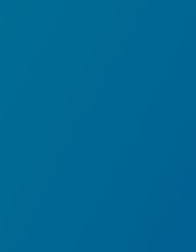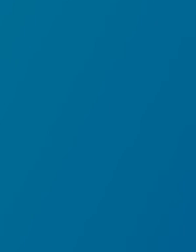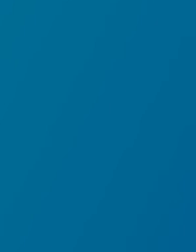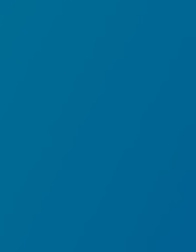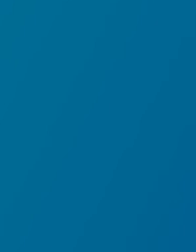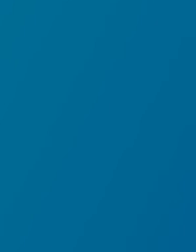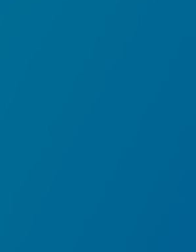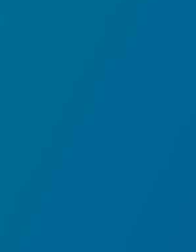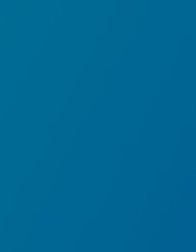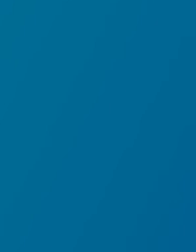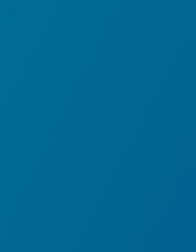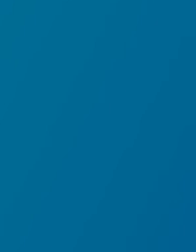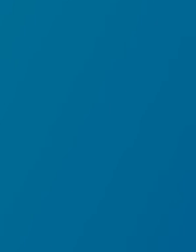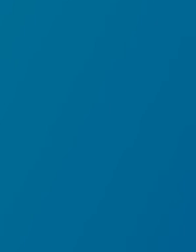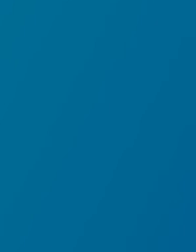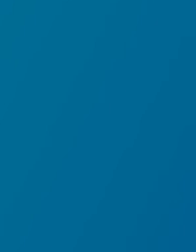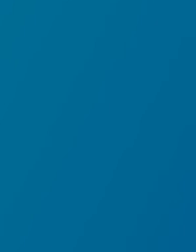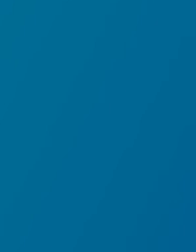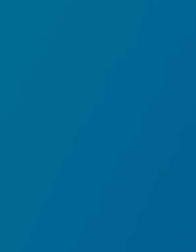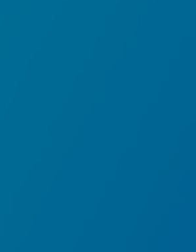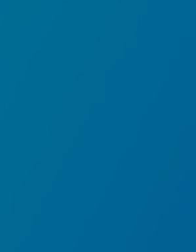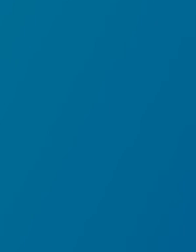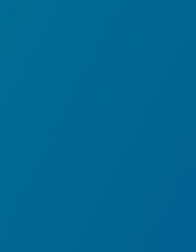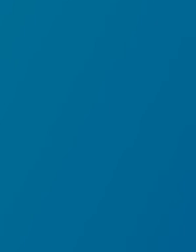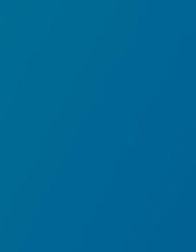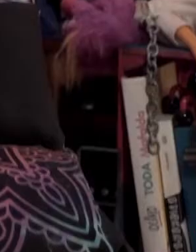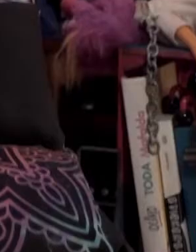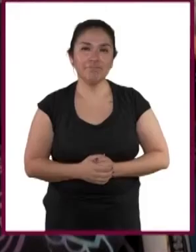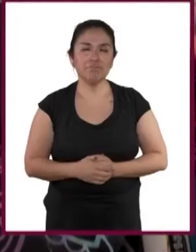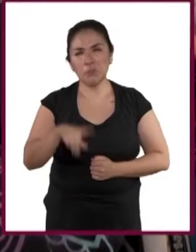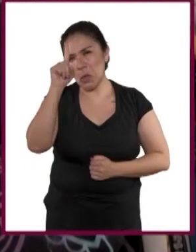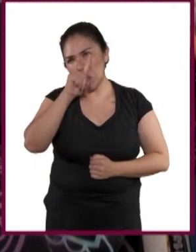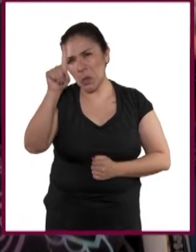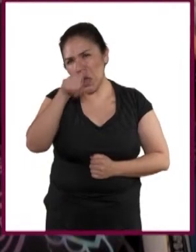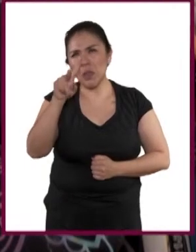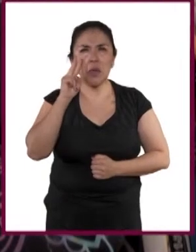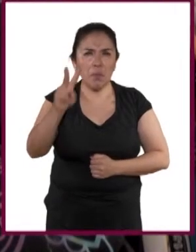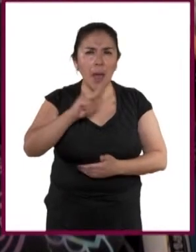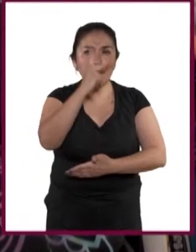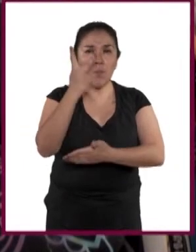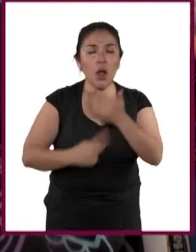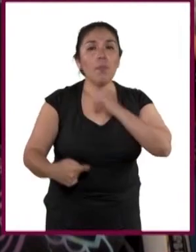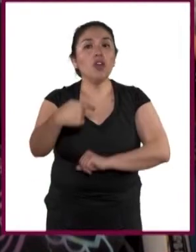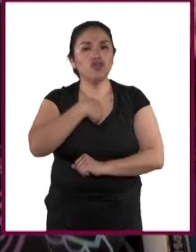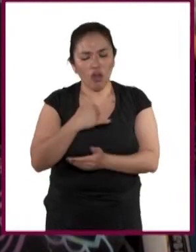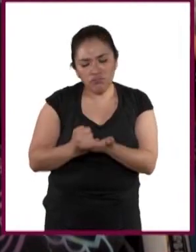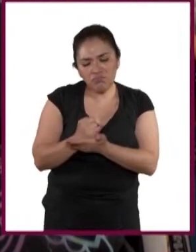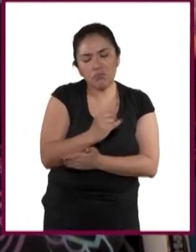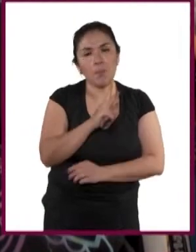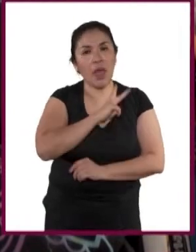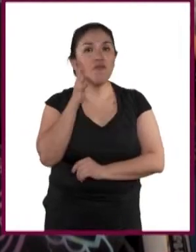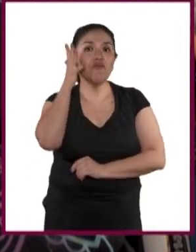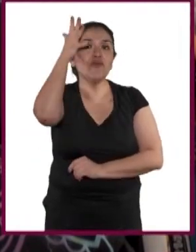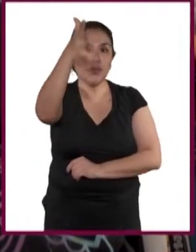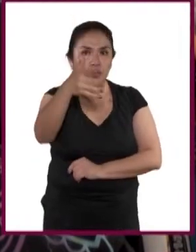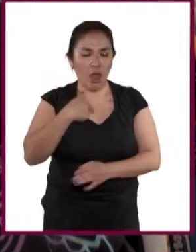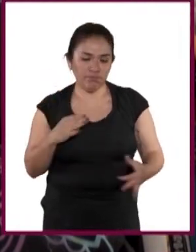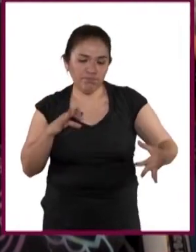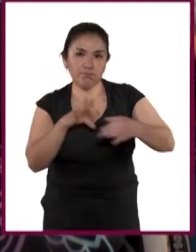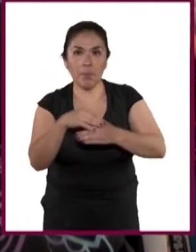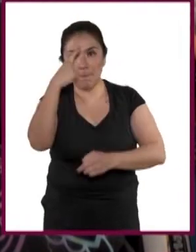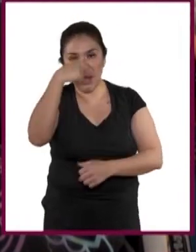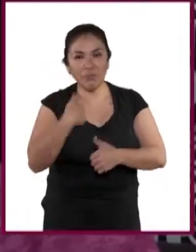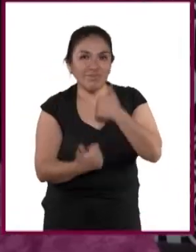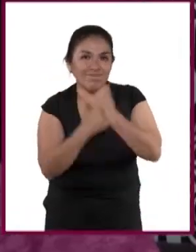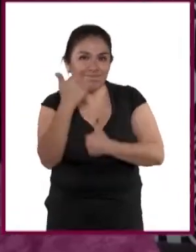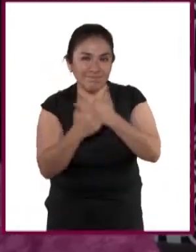y Facebook. Te recomiendo que busques el programa Yo Decido Mi Futuro y Conecto con